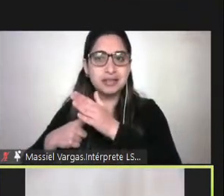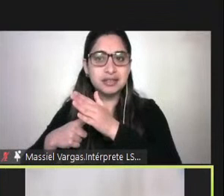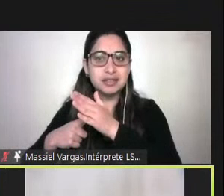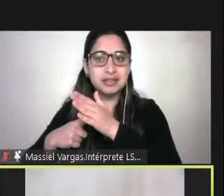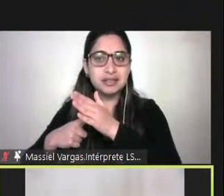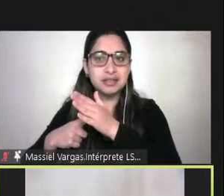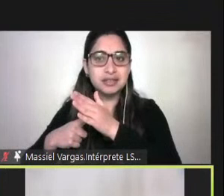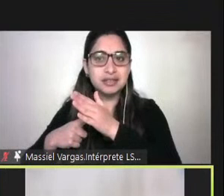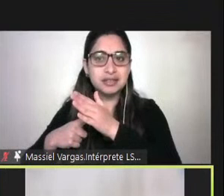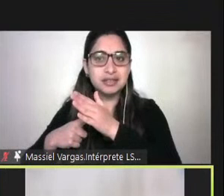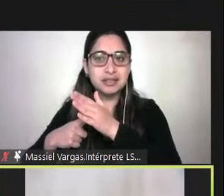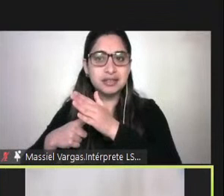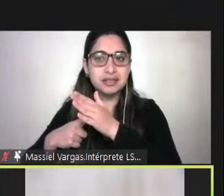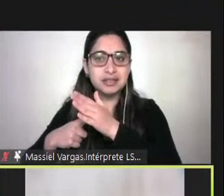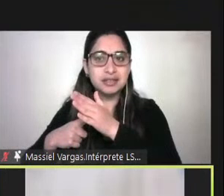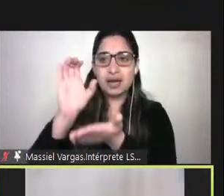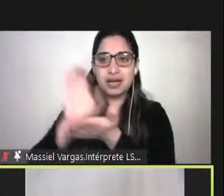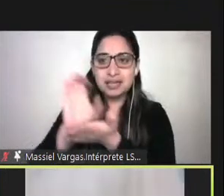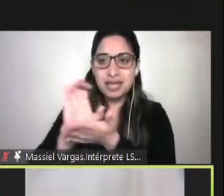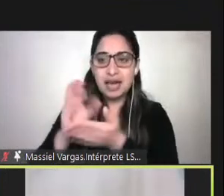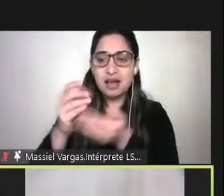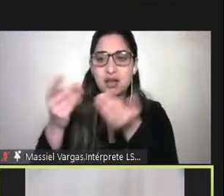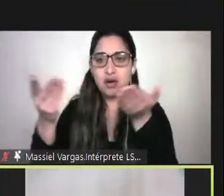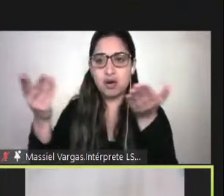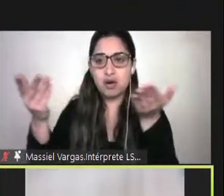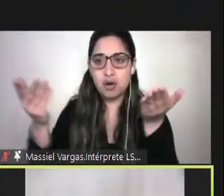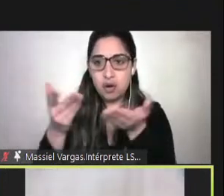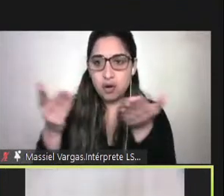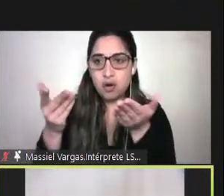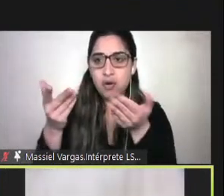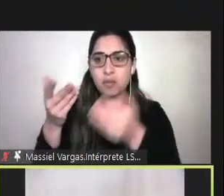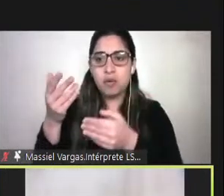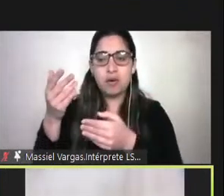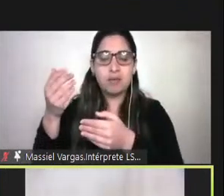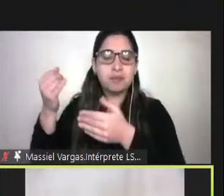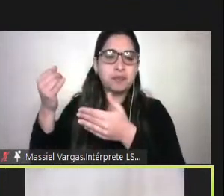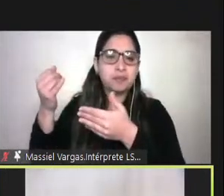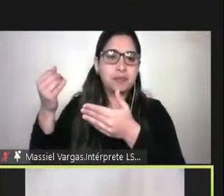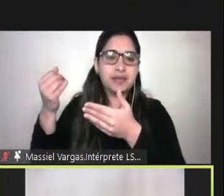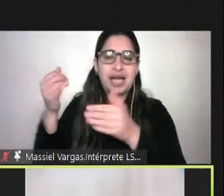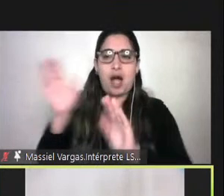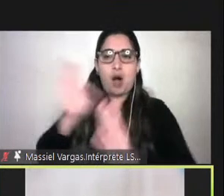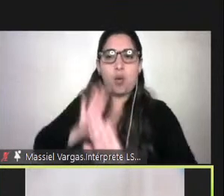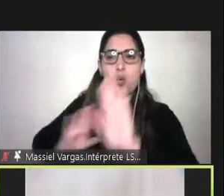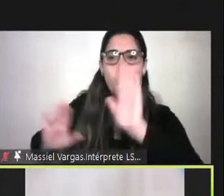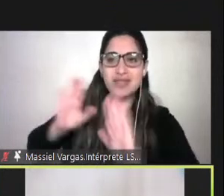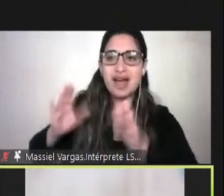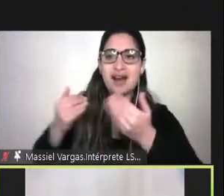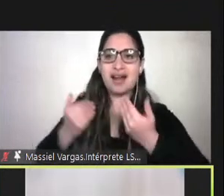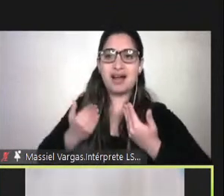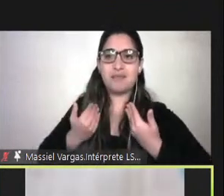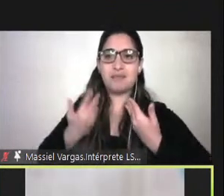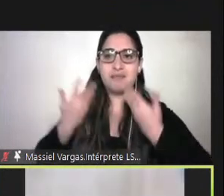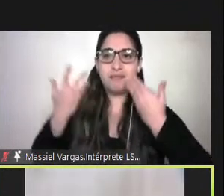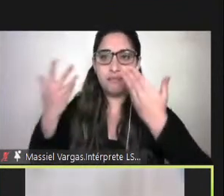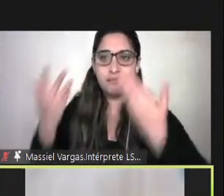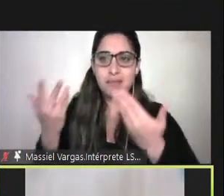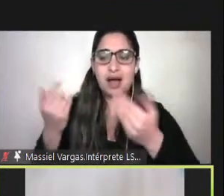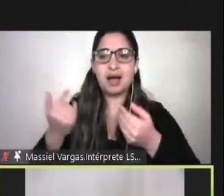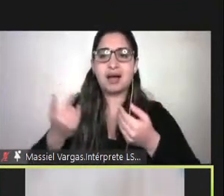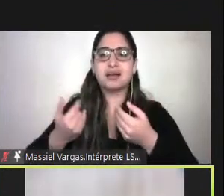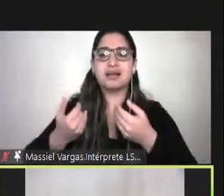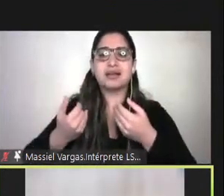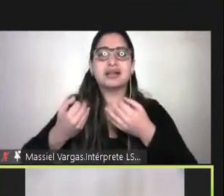comprometen activamente a este nivel internacional a proteger a promover y a asegurar las